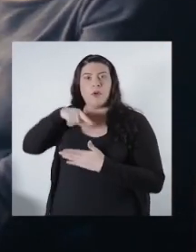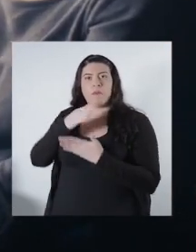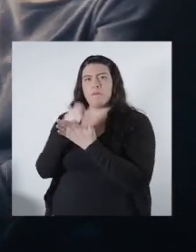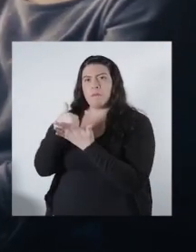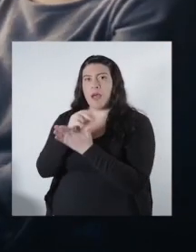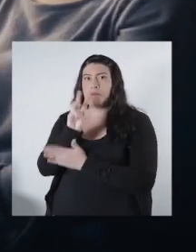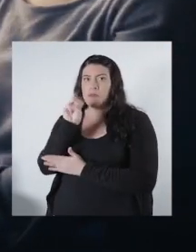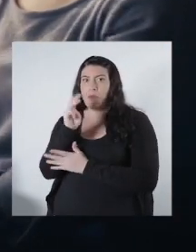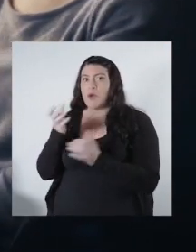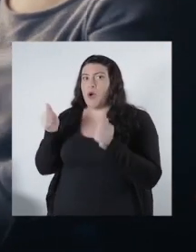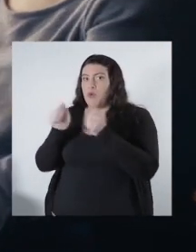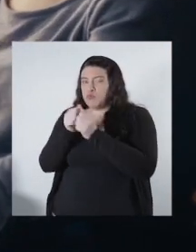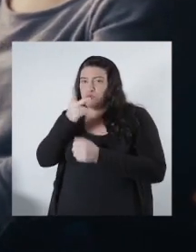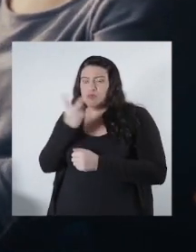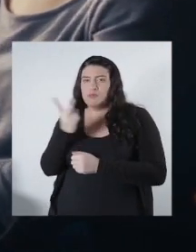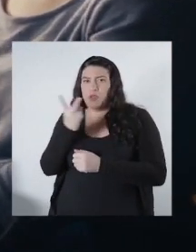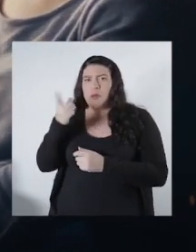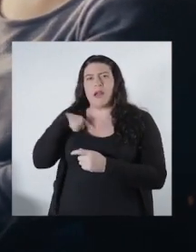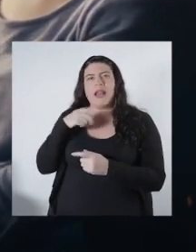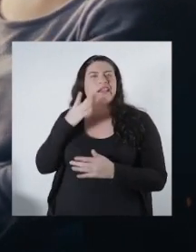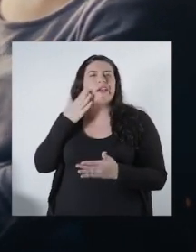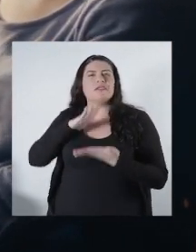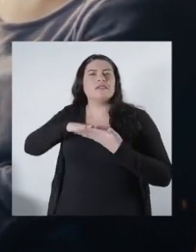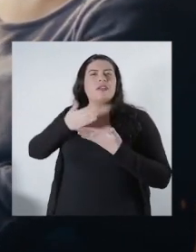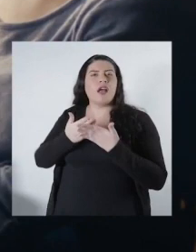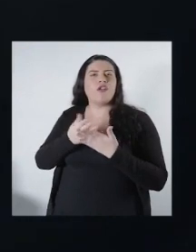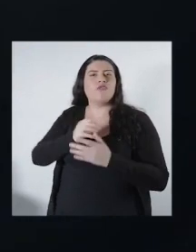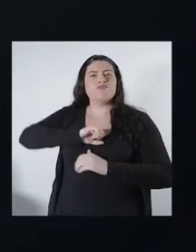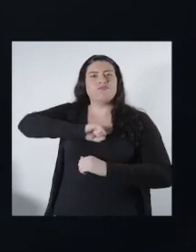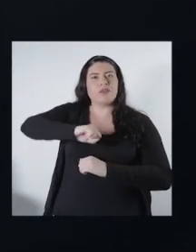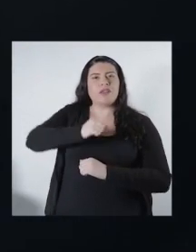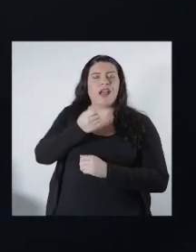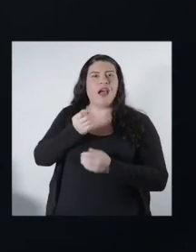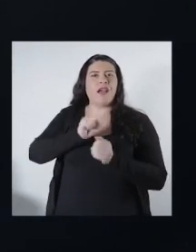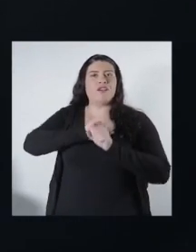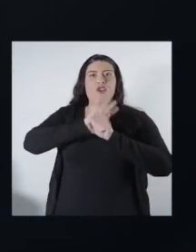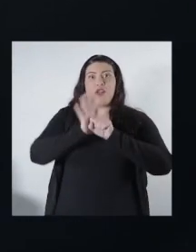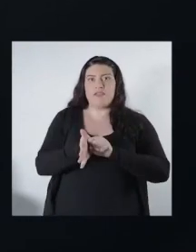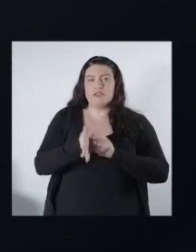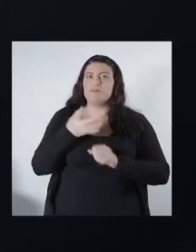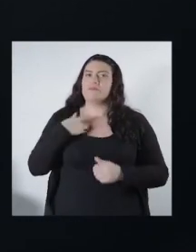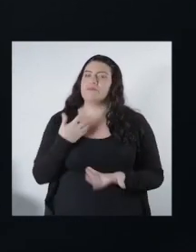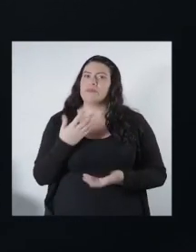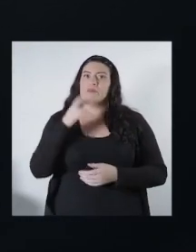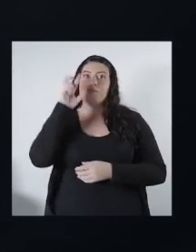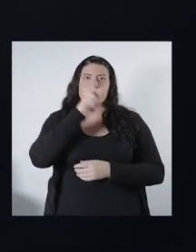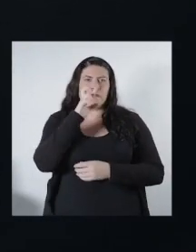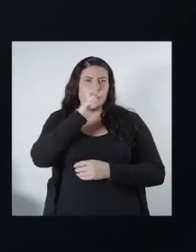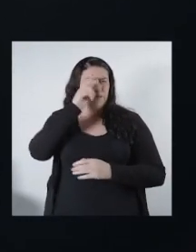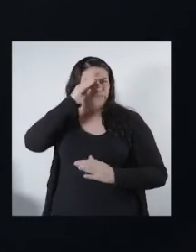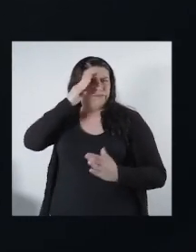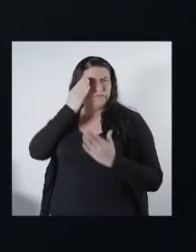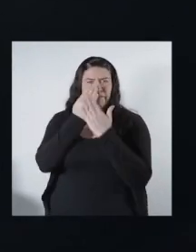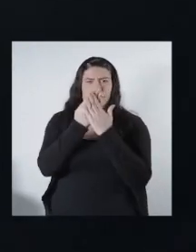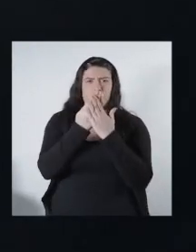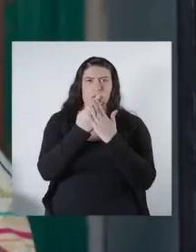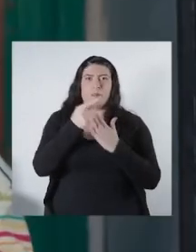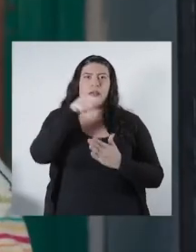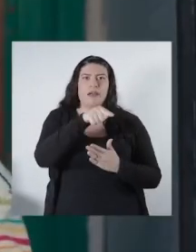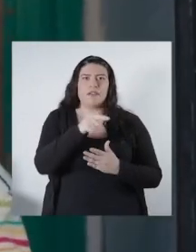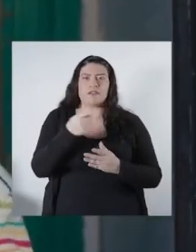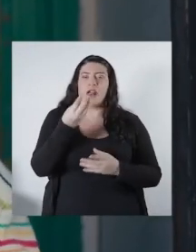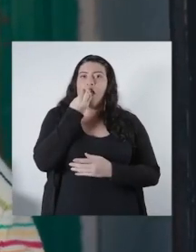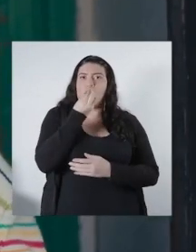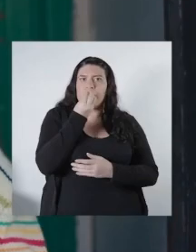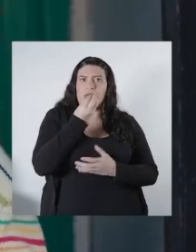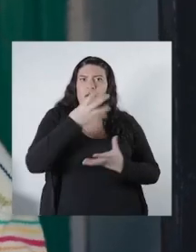preparando con mi mamá para ver cómo encontrar la cura mundial contra el virus. Hasta que mi papá decidió salir a enfrentarlo para recuperar